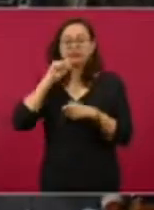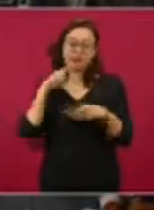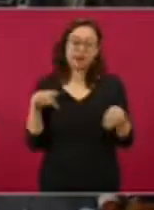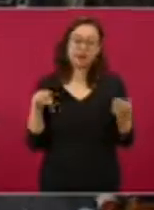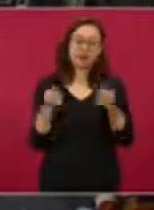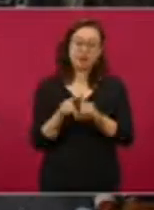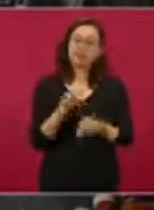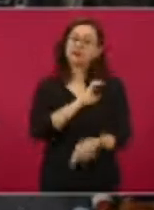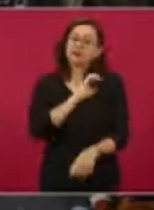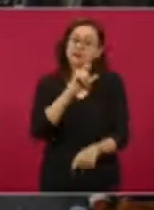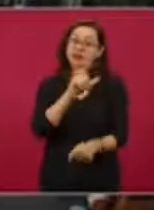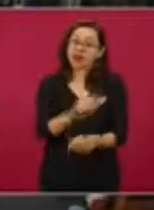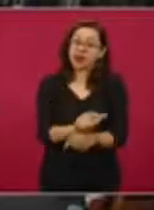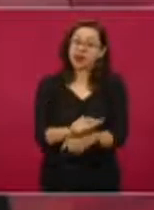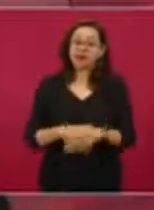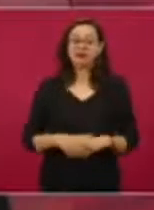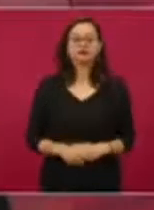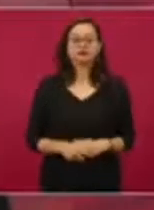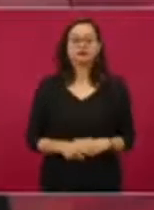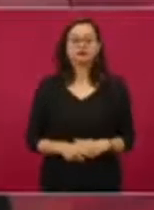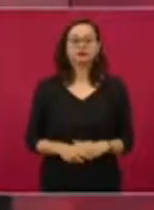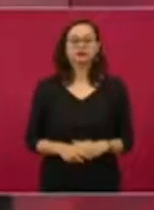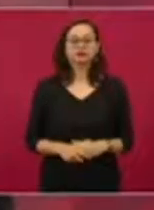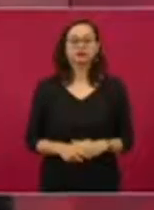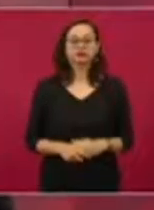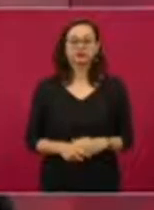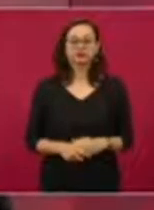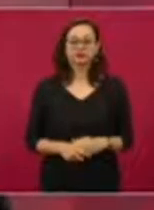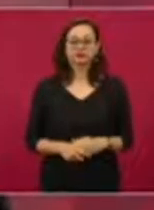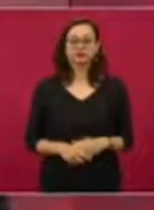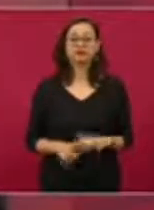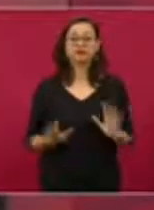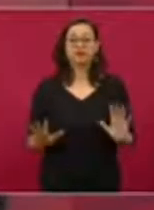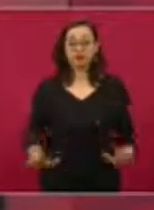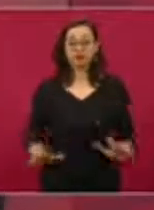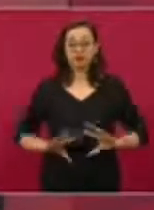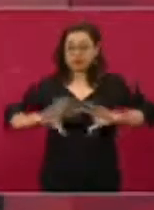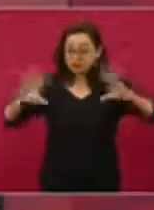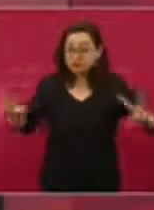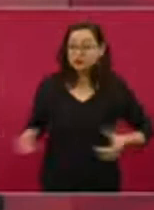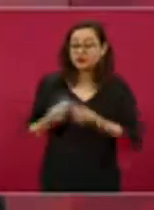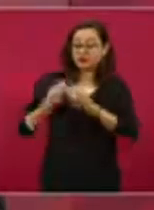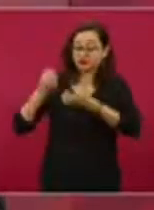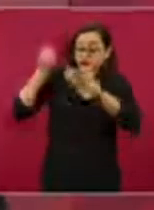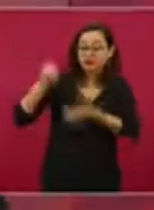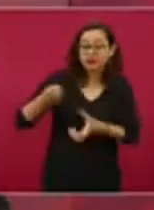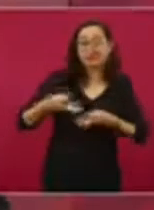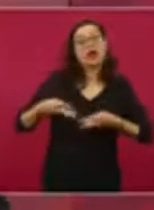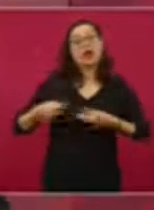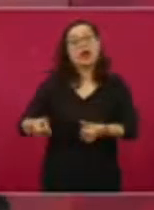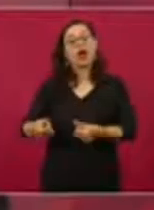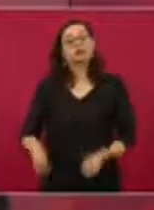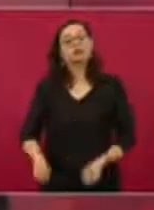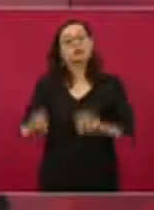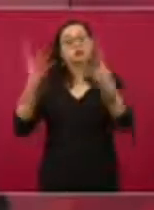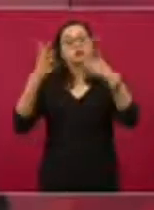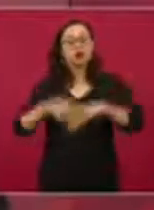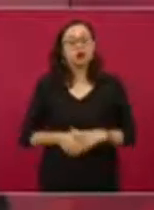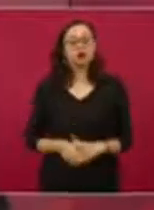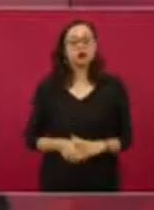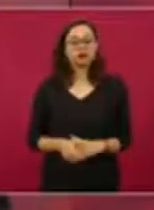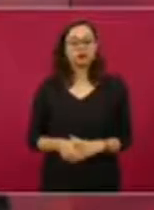también especial, y van a ver cuánto va a salir. Entonces, si hay voluntad,